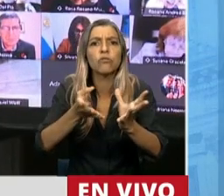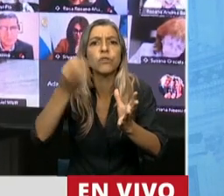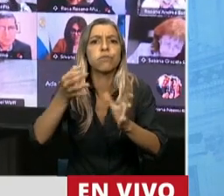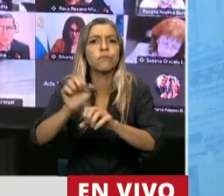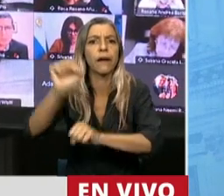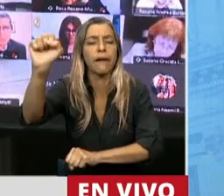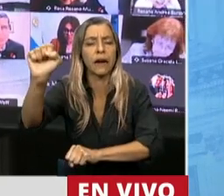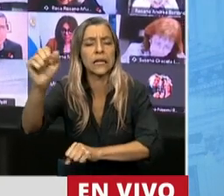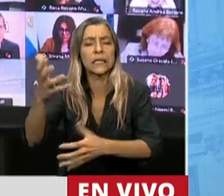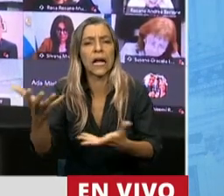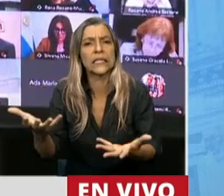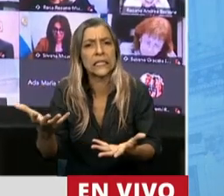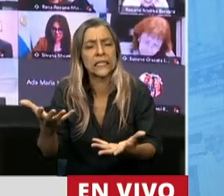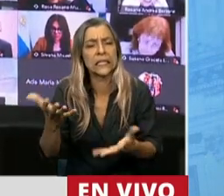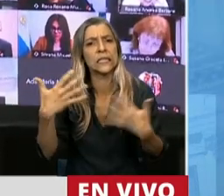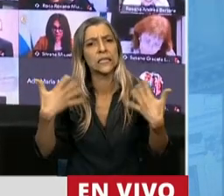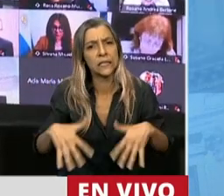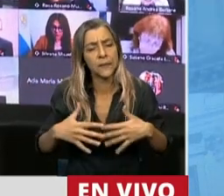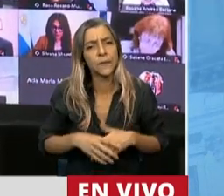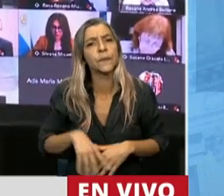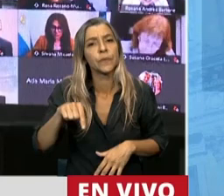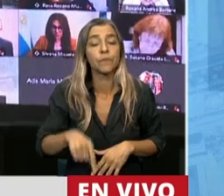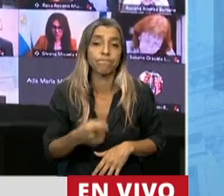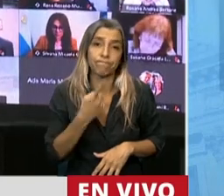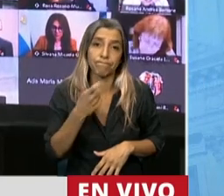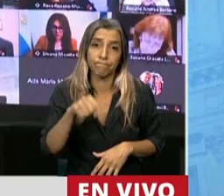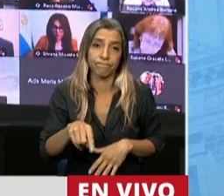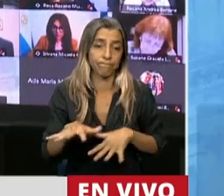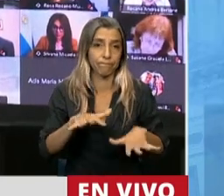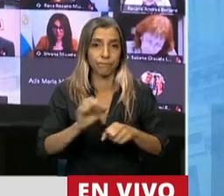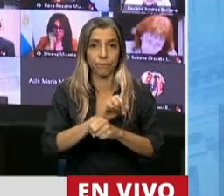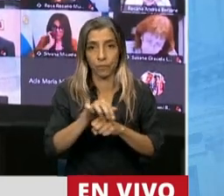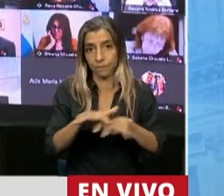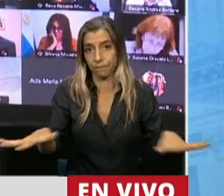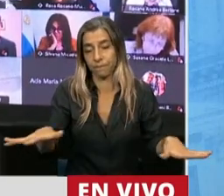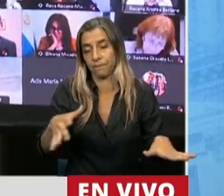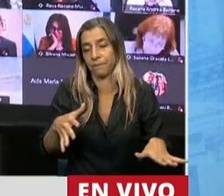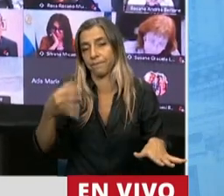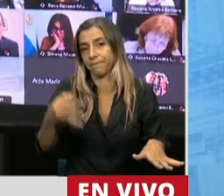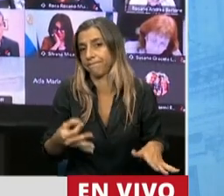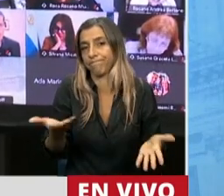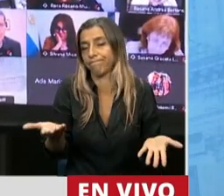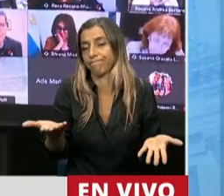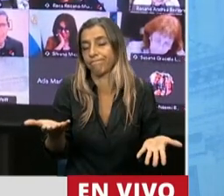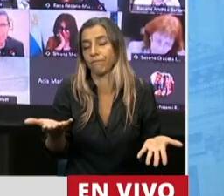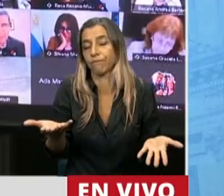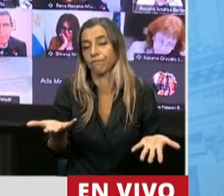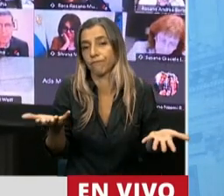esta situación de pandemia que claramente obligó a